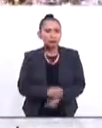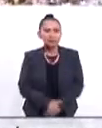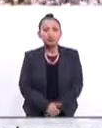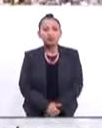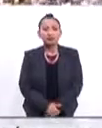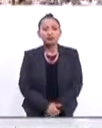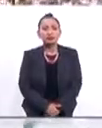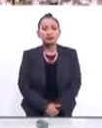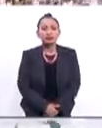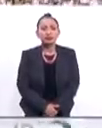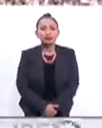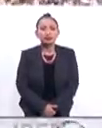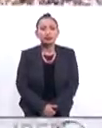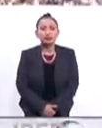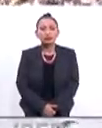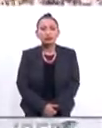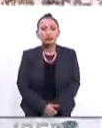Papa